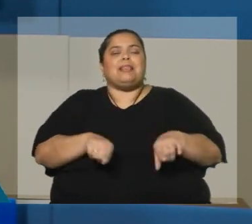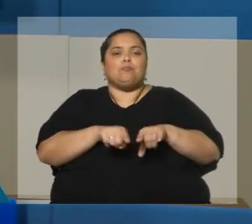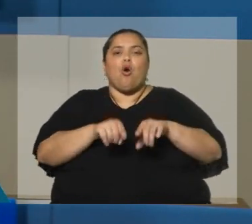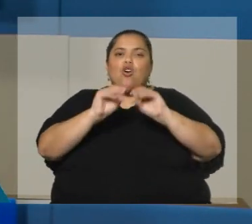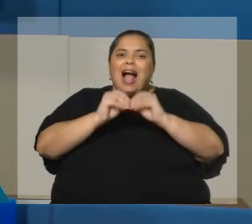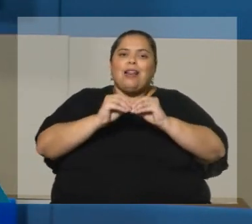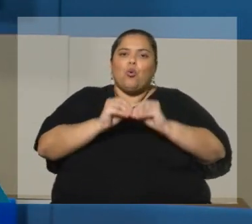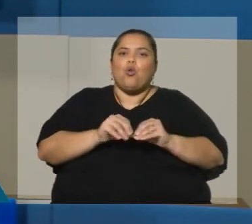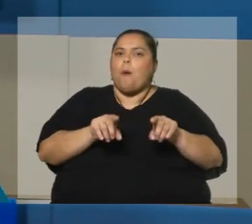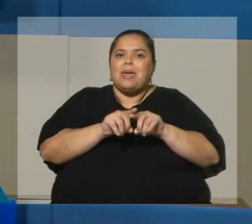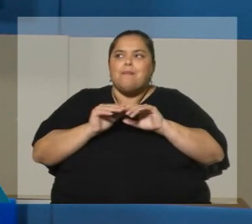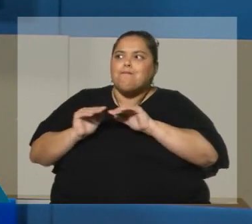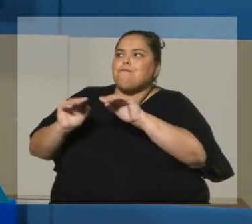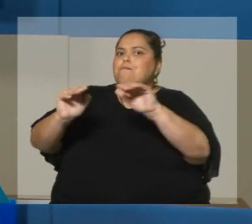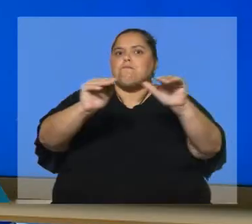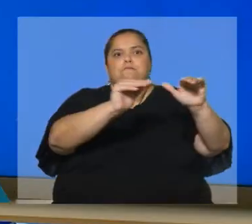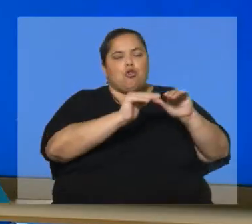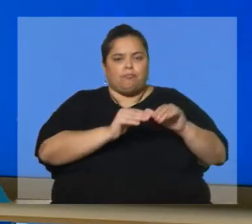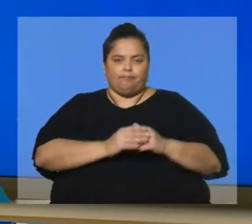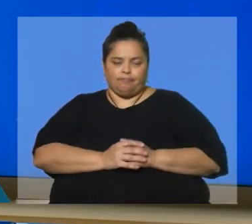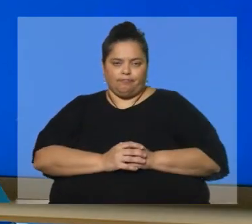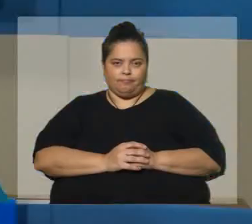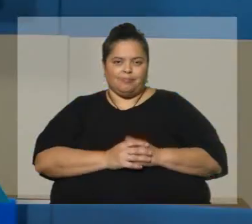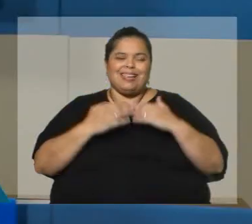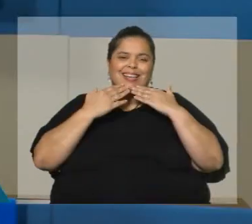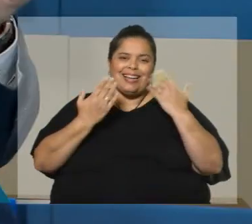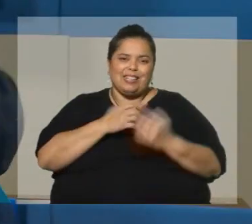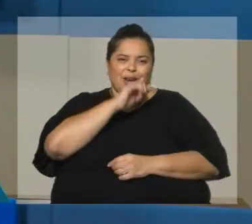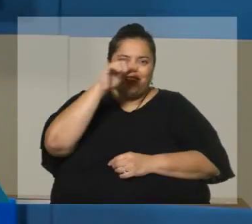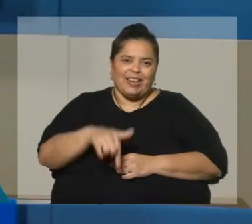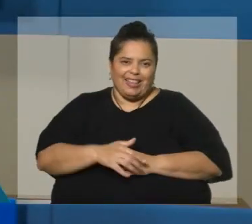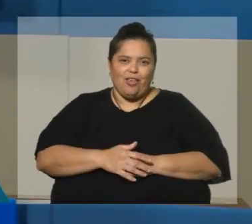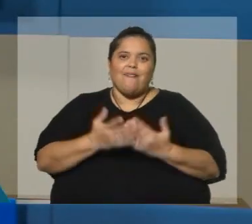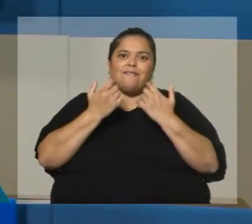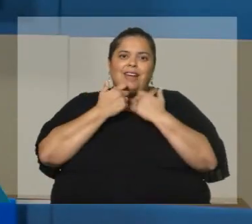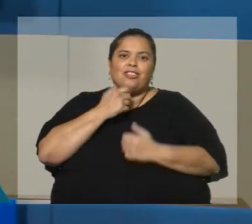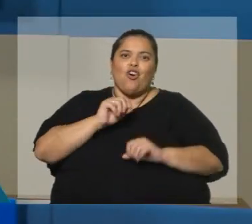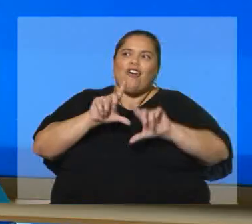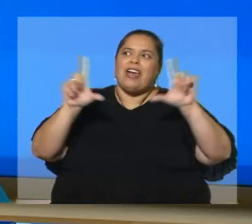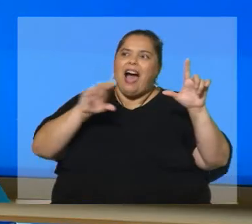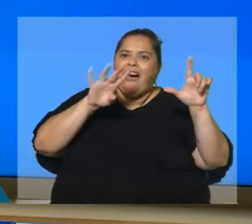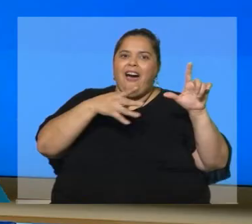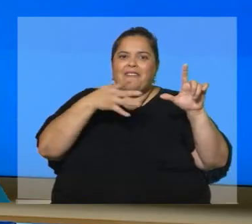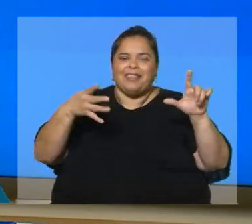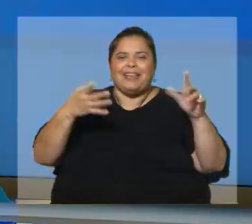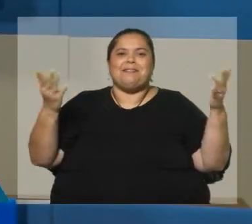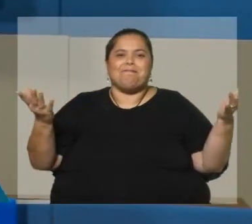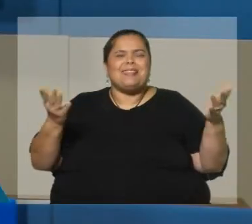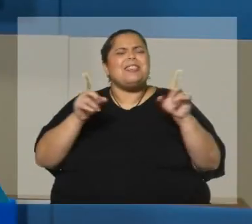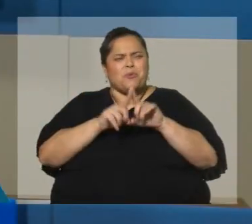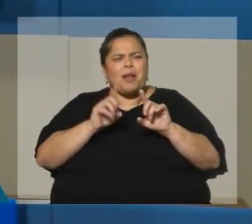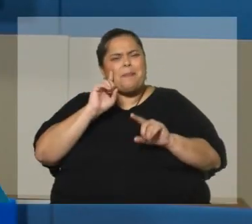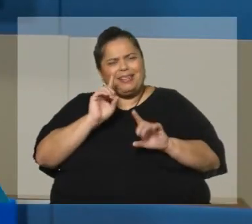jubilación que todos. Saldain, gracias por haber venido. Por favor, nos faltó la gráfica pero nos faltan. todas maneras creo que